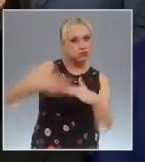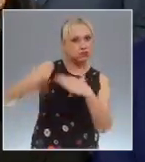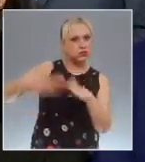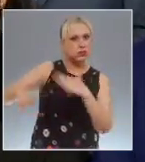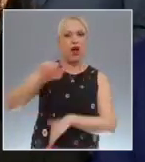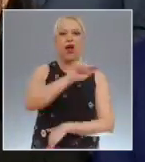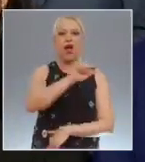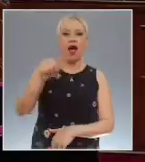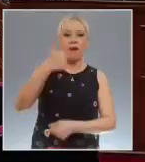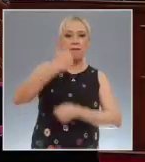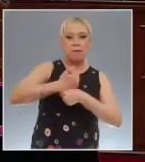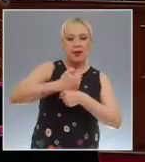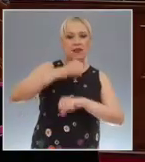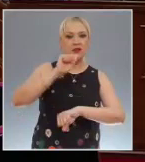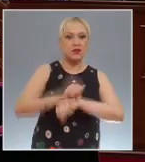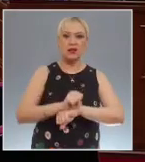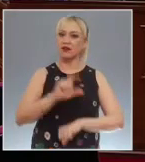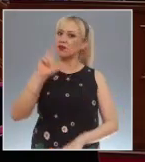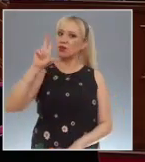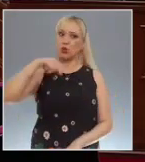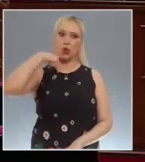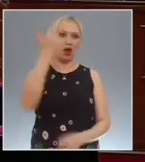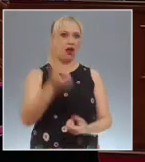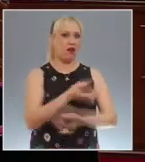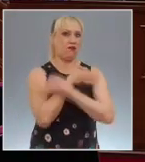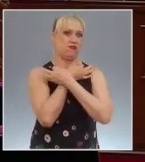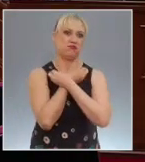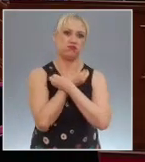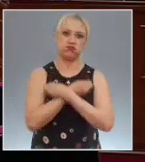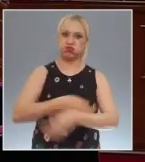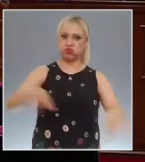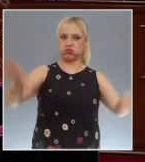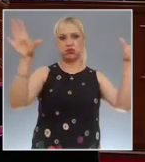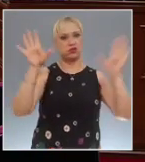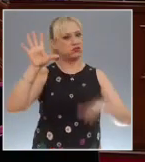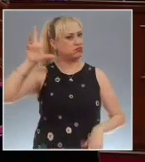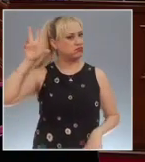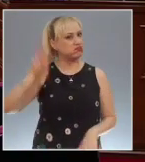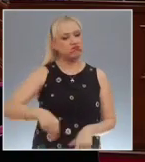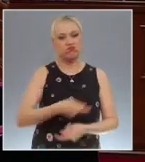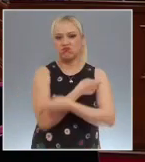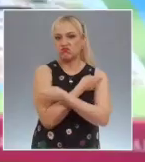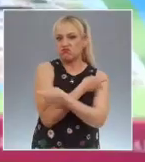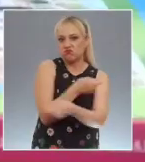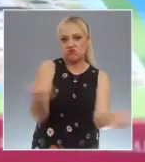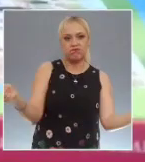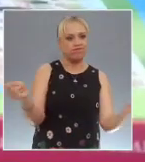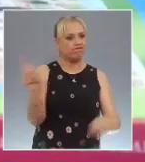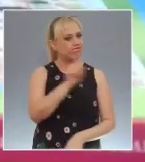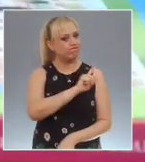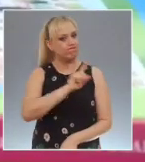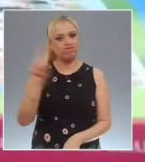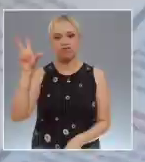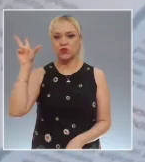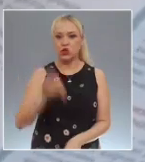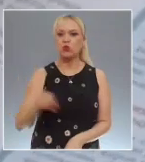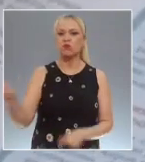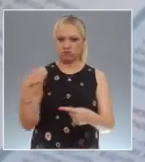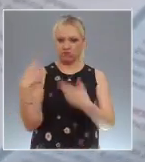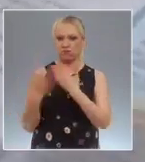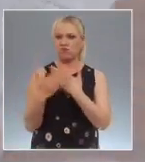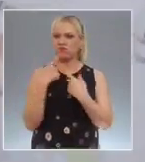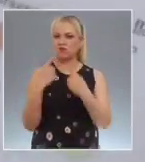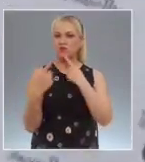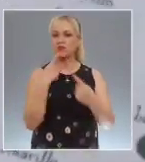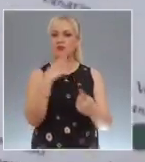PRD, buscará detener ante la Suprema Corte de Justicia la distribución de libros de texto gratuitos que se usarán a partir del 28 de